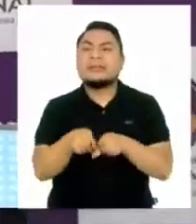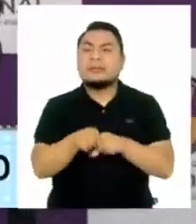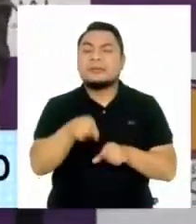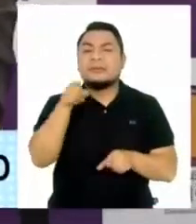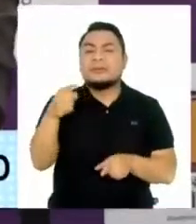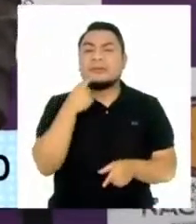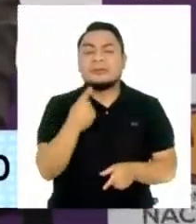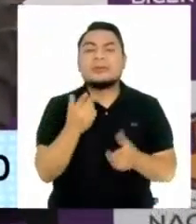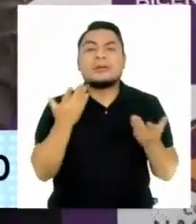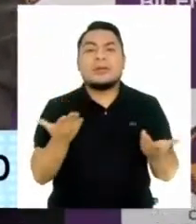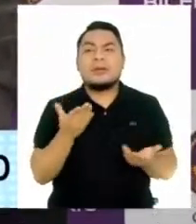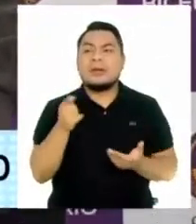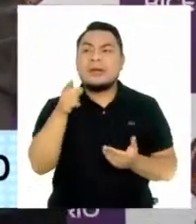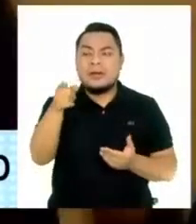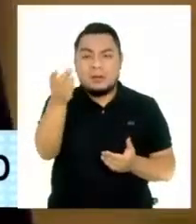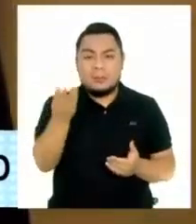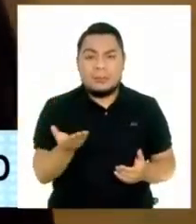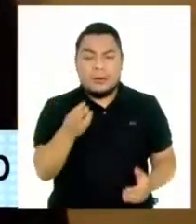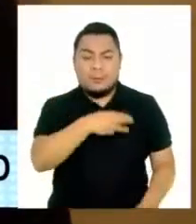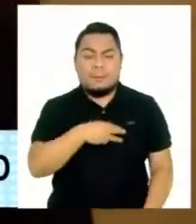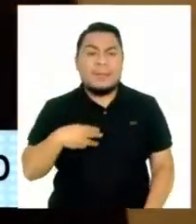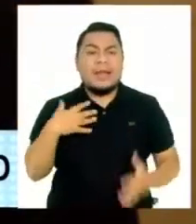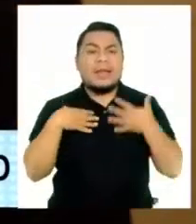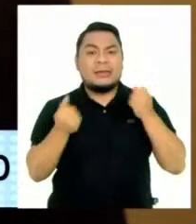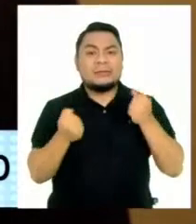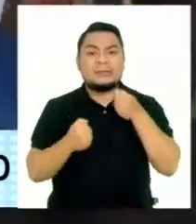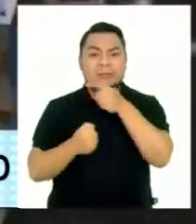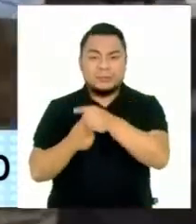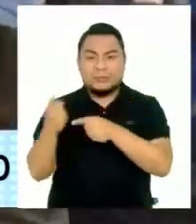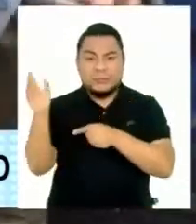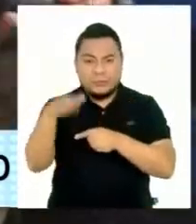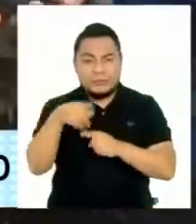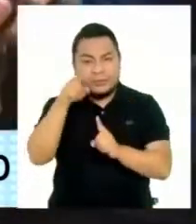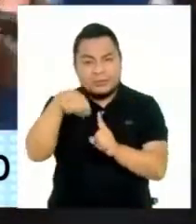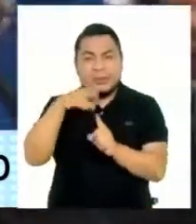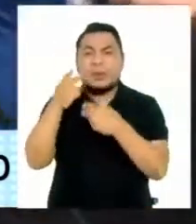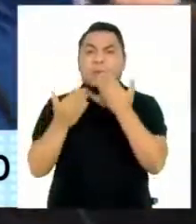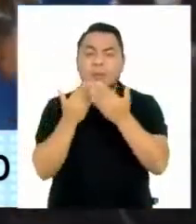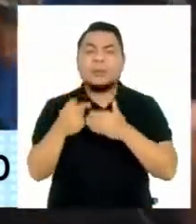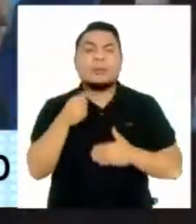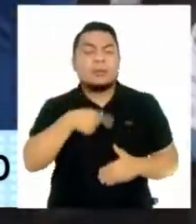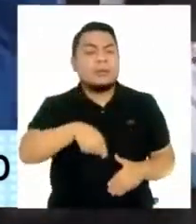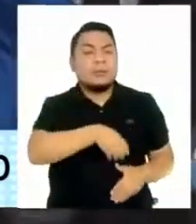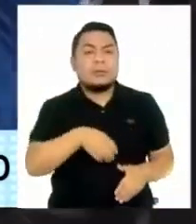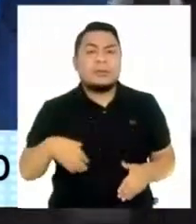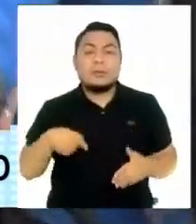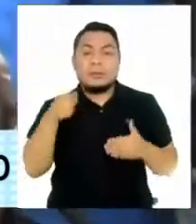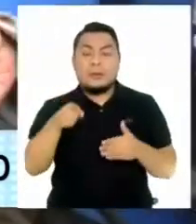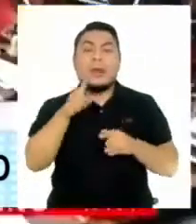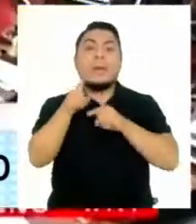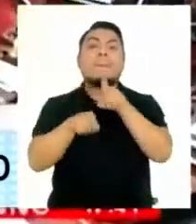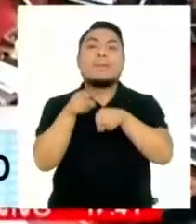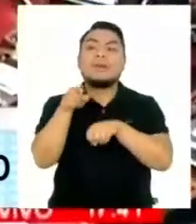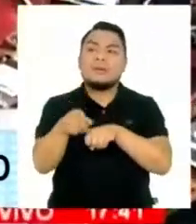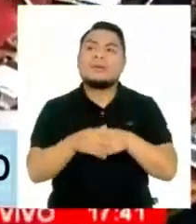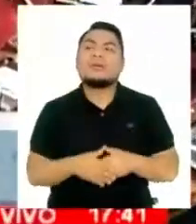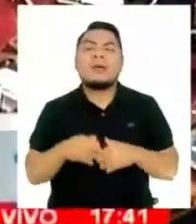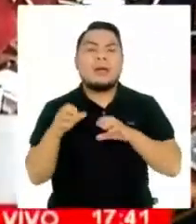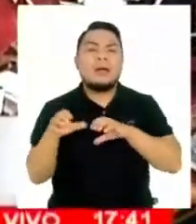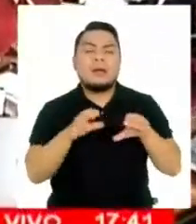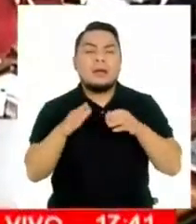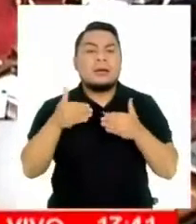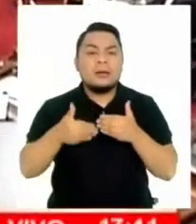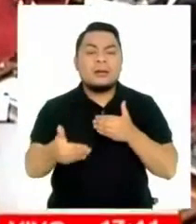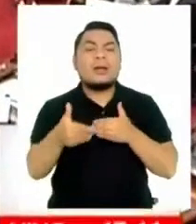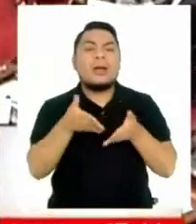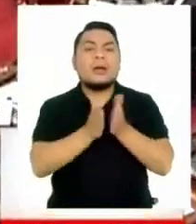pleno rechazó invitar al ministro de Salud, Hernando Ceballos. Los parlamentarios afirmaron que las preguntas se las harían